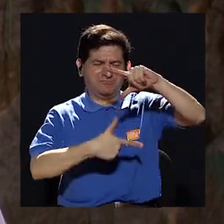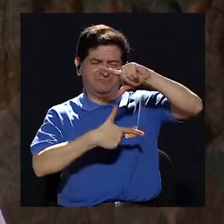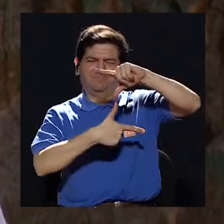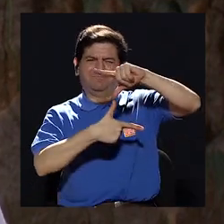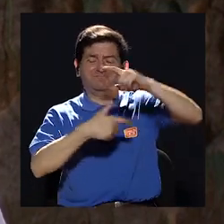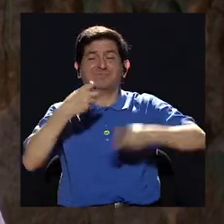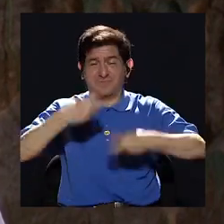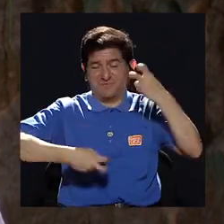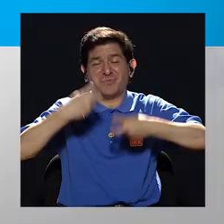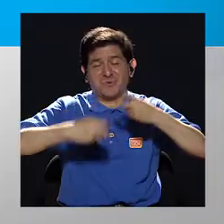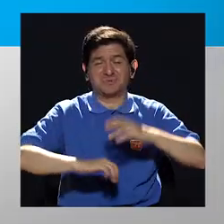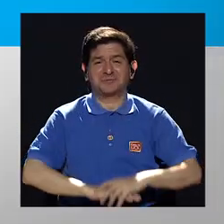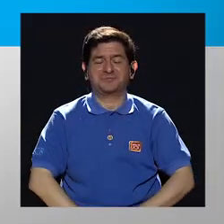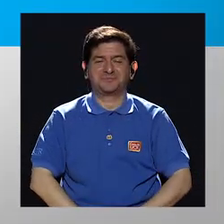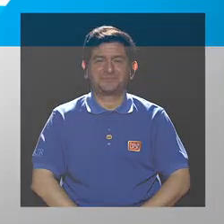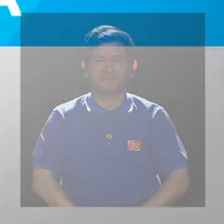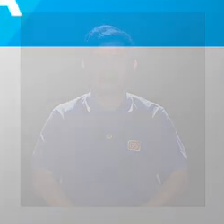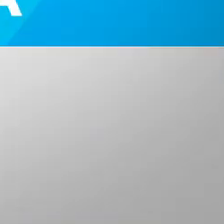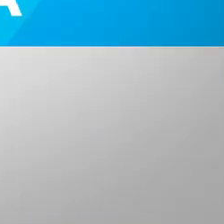es un problema